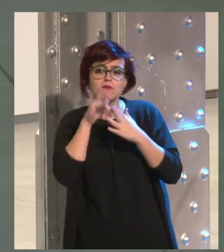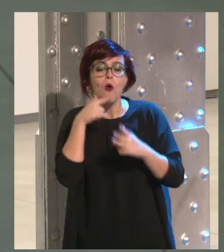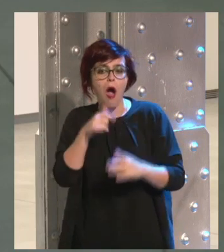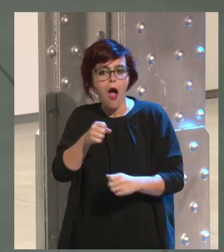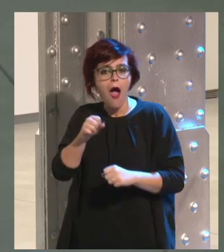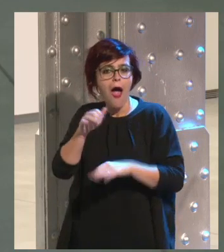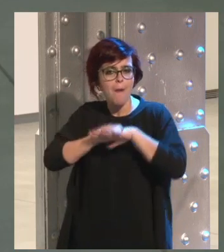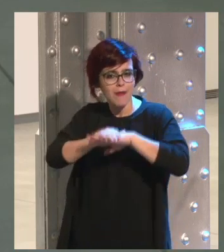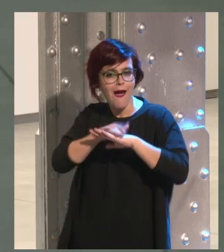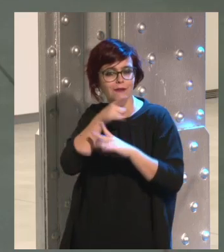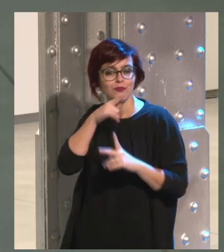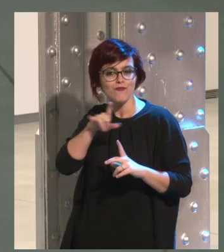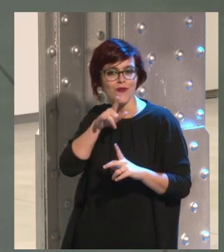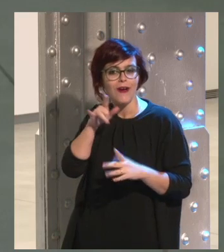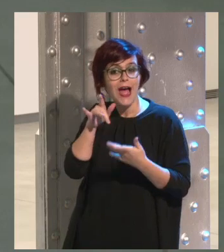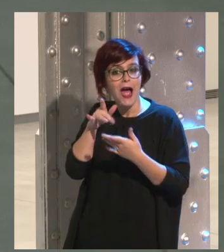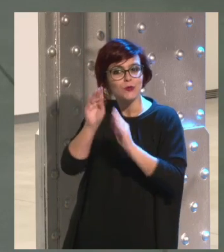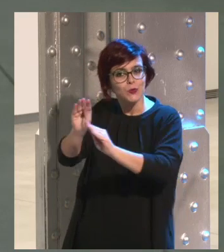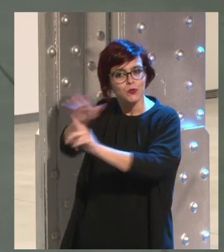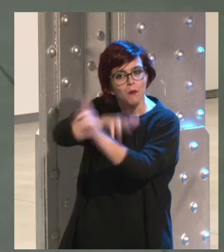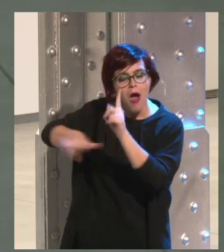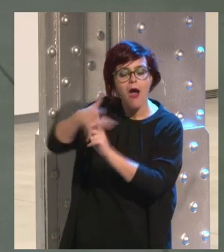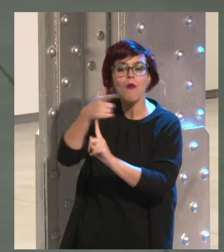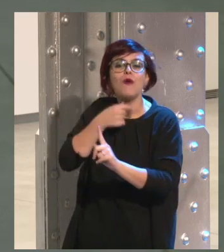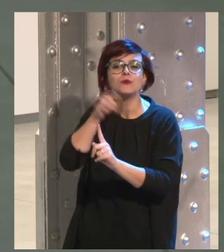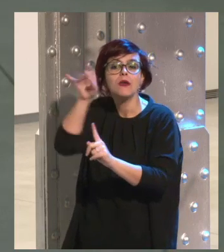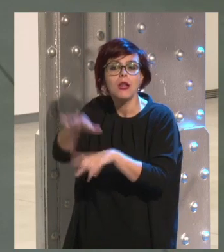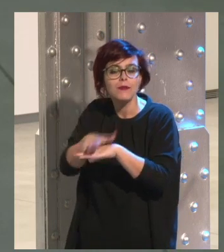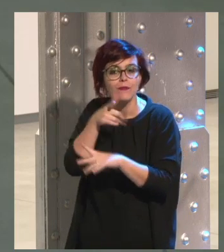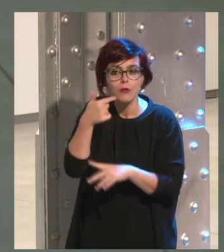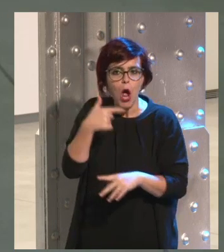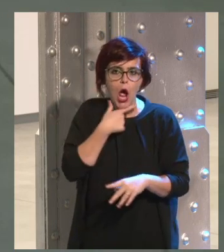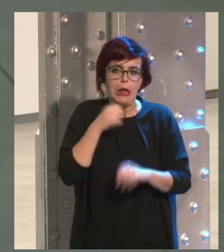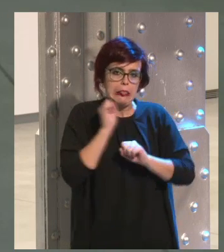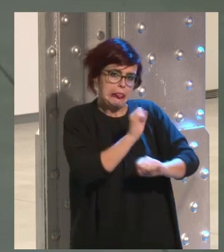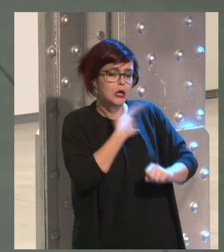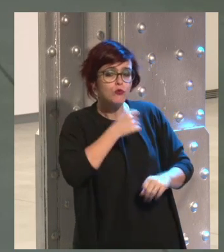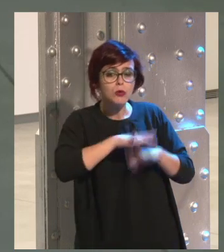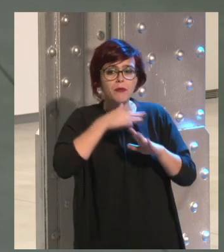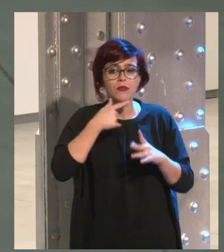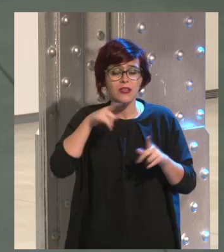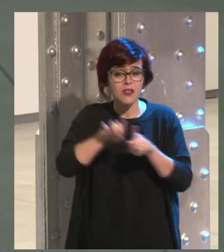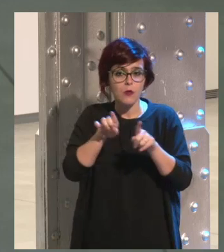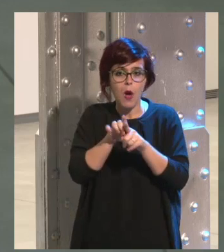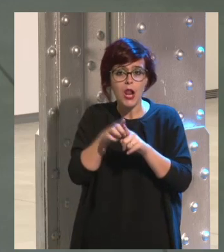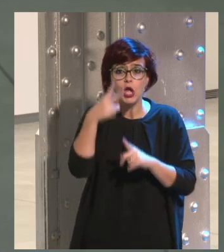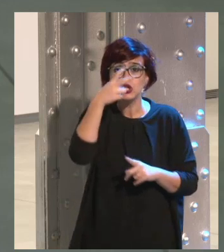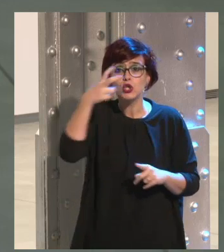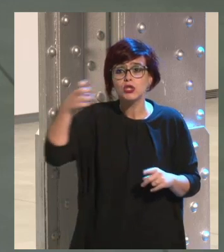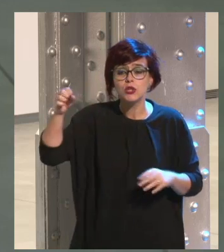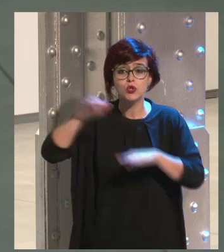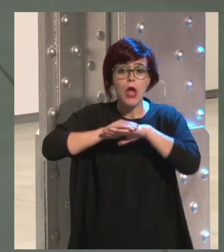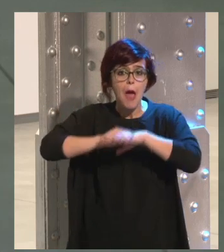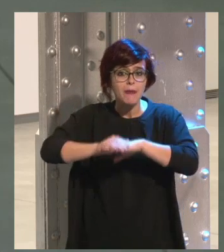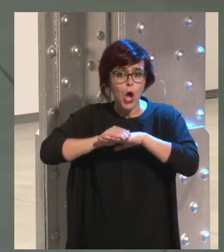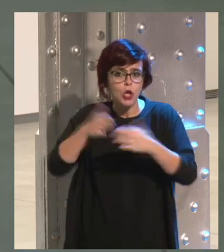porque así de vez en cuando también vigilo quiénes son sus amigos, yo no entiendo cómo puede tener, una vez le hice eliminar como 200 amigos